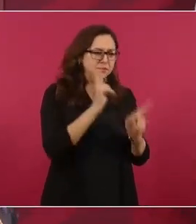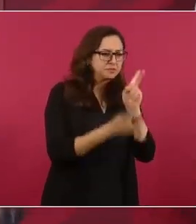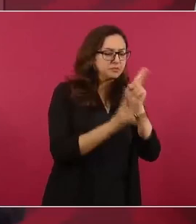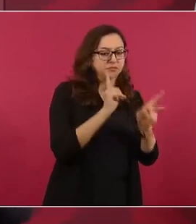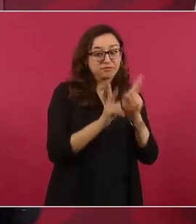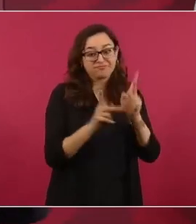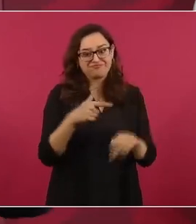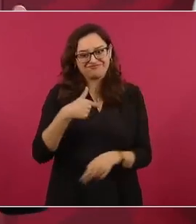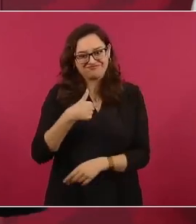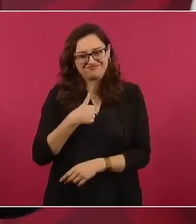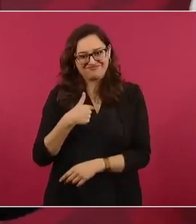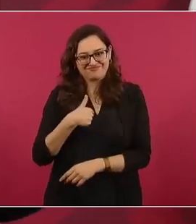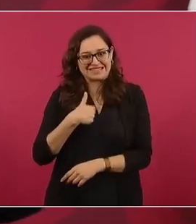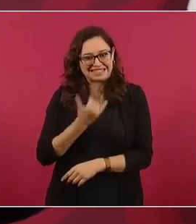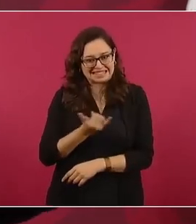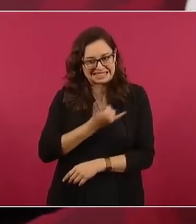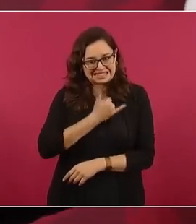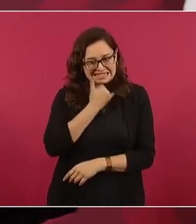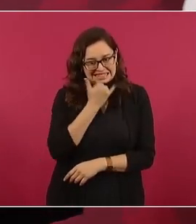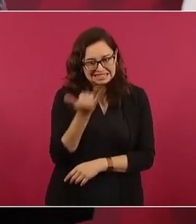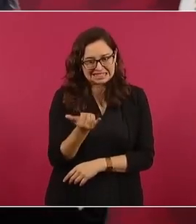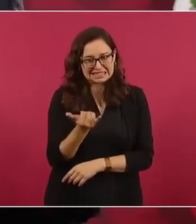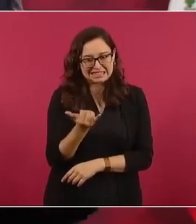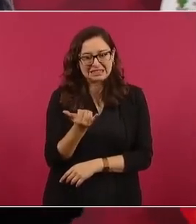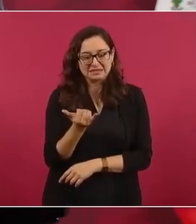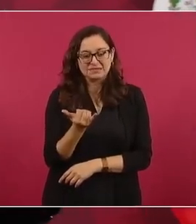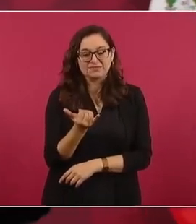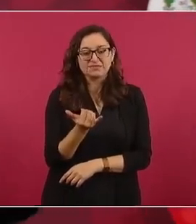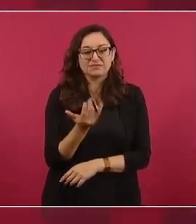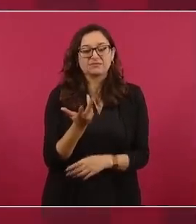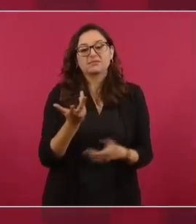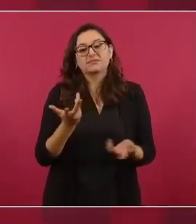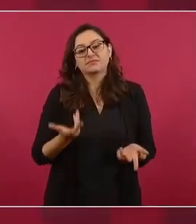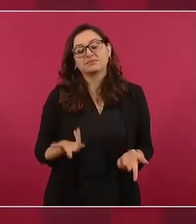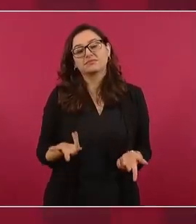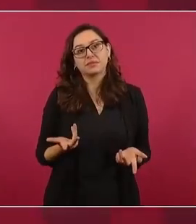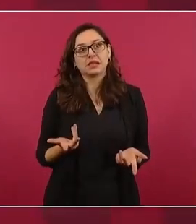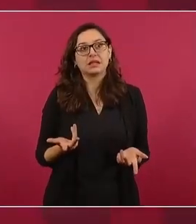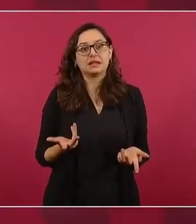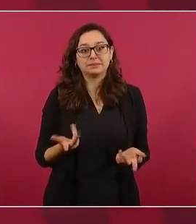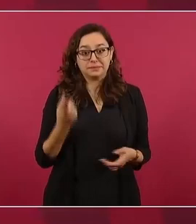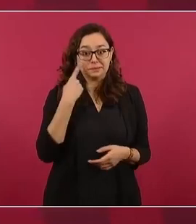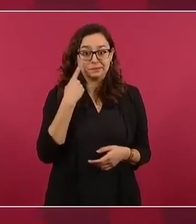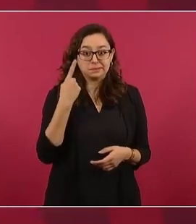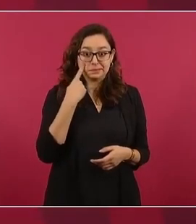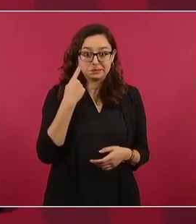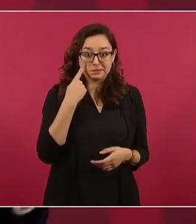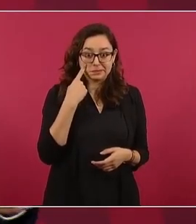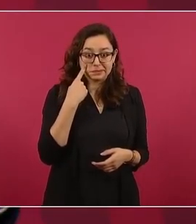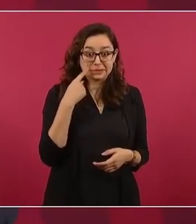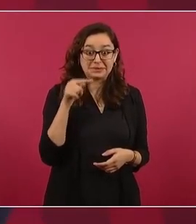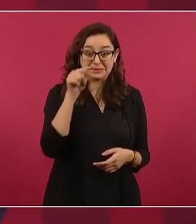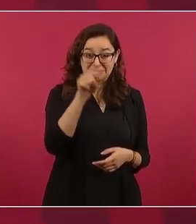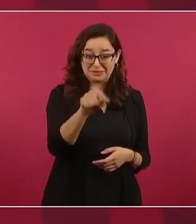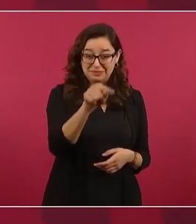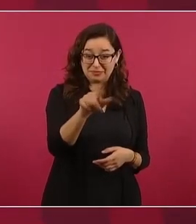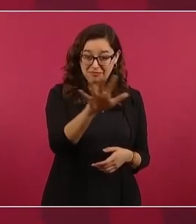porque es un sitio tan